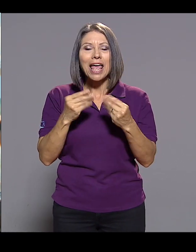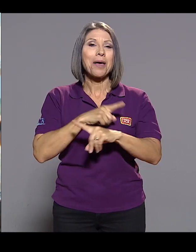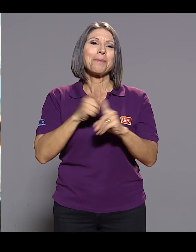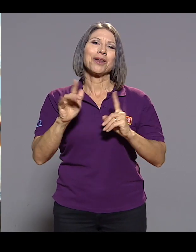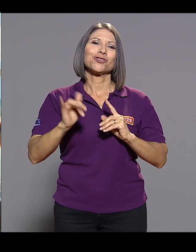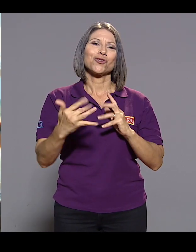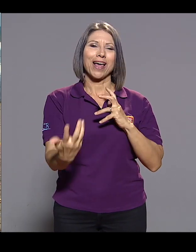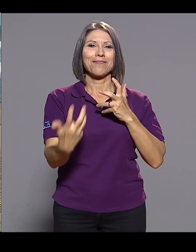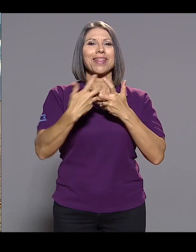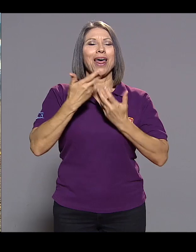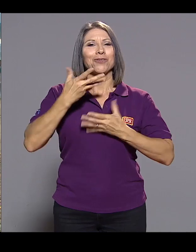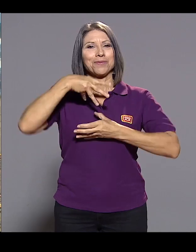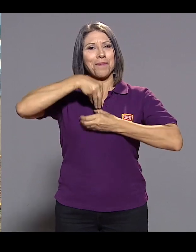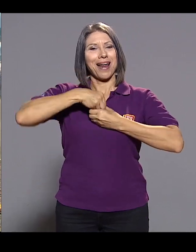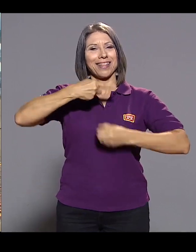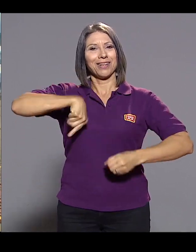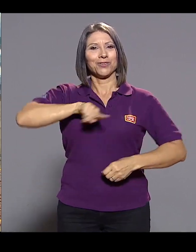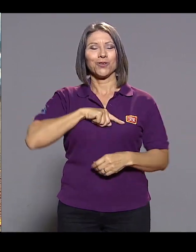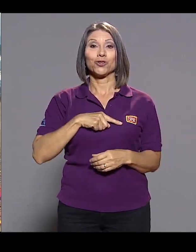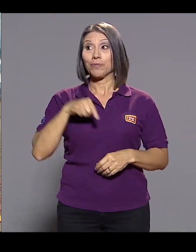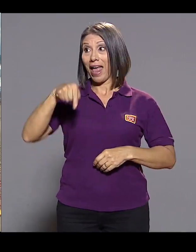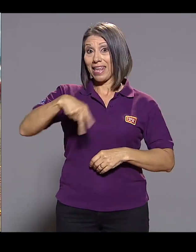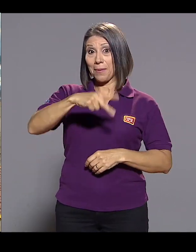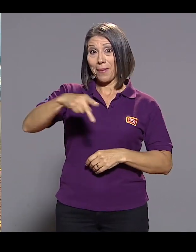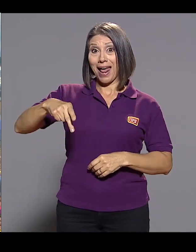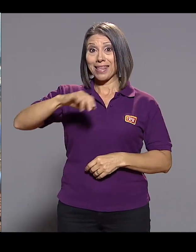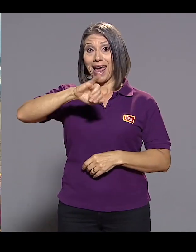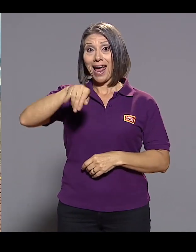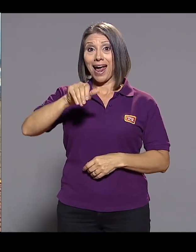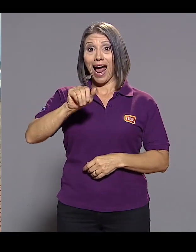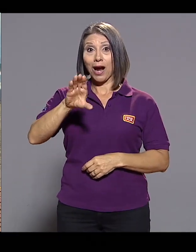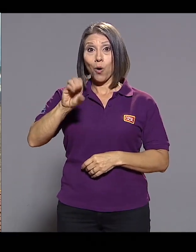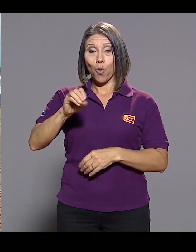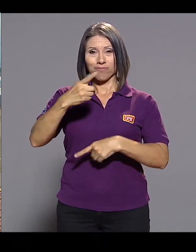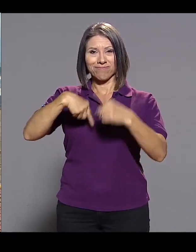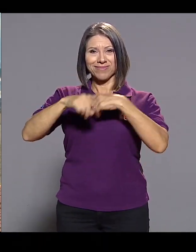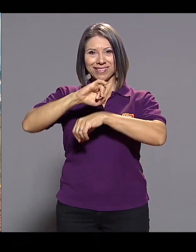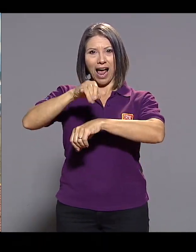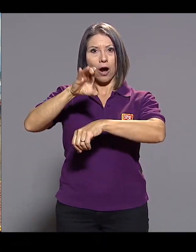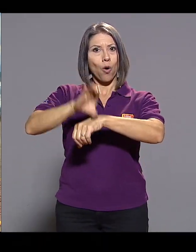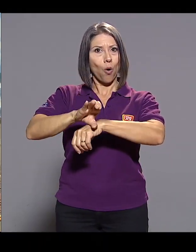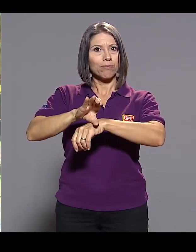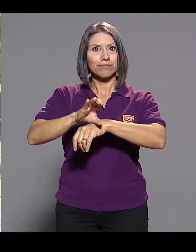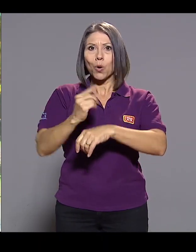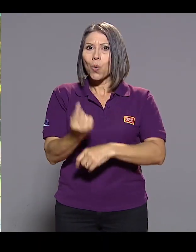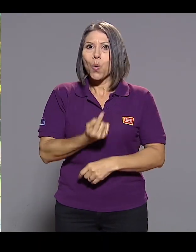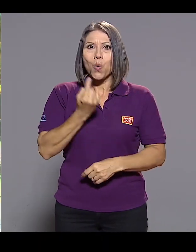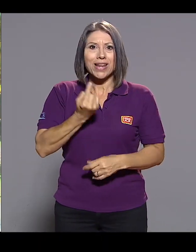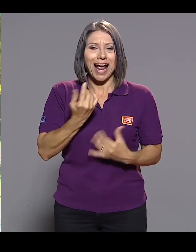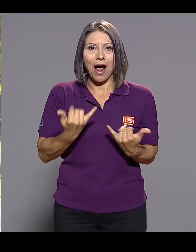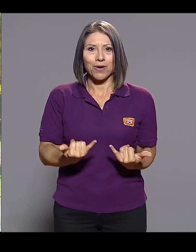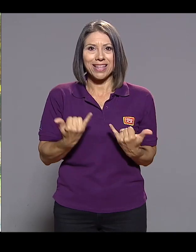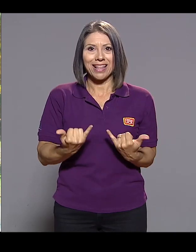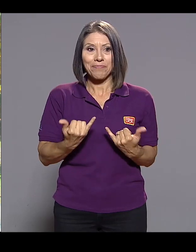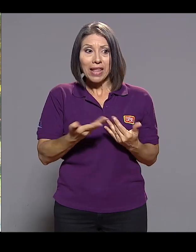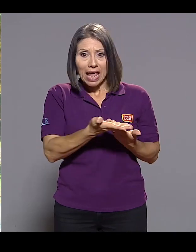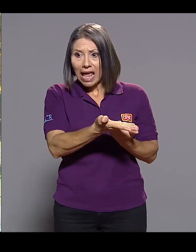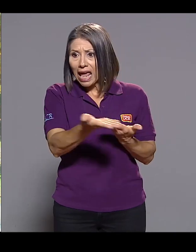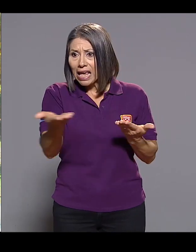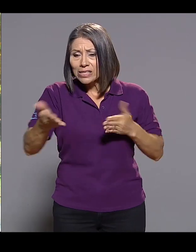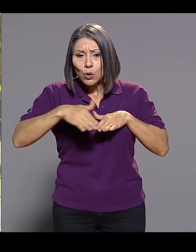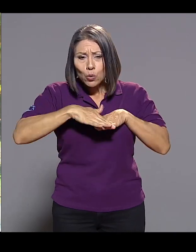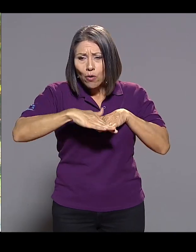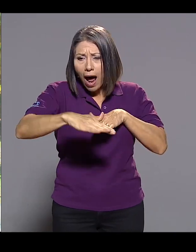el surf adaptado es parte de nosotros yo creo en Jacó es la única playa inclusiva ahorita y todo lo que son estas